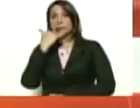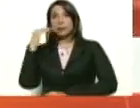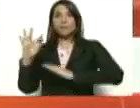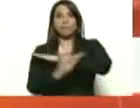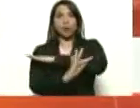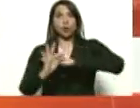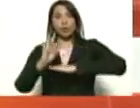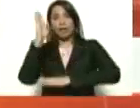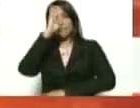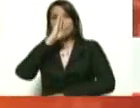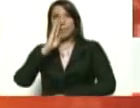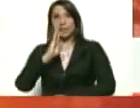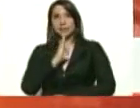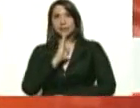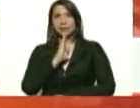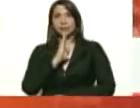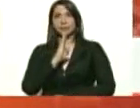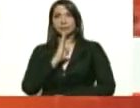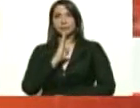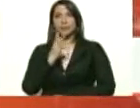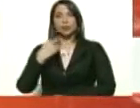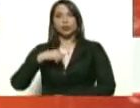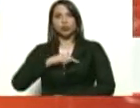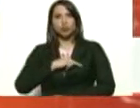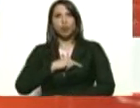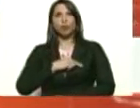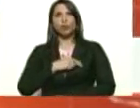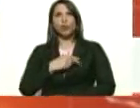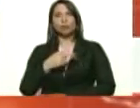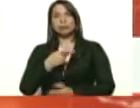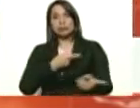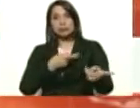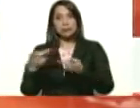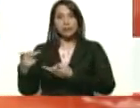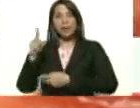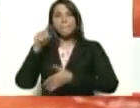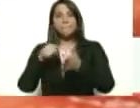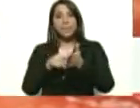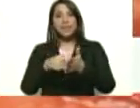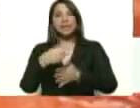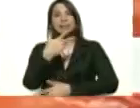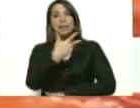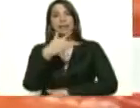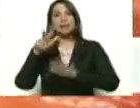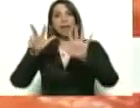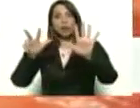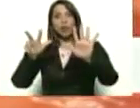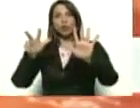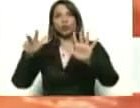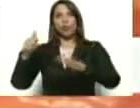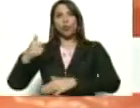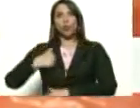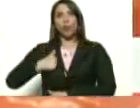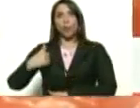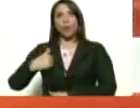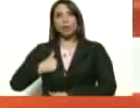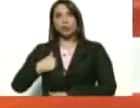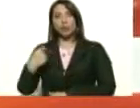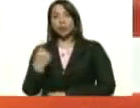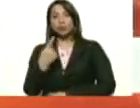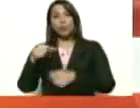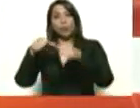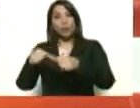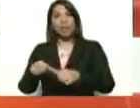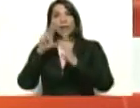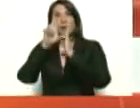Guairem, ahí hemos recibido 1.038 compatriotas. Solo nos quedan en los